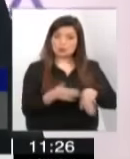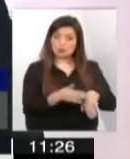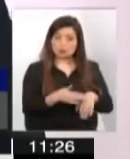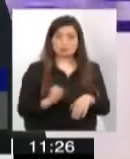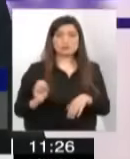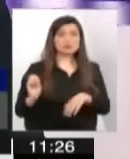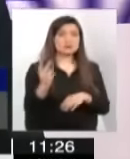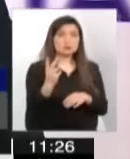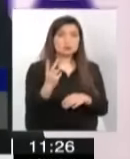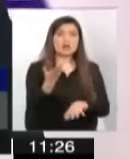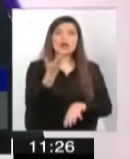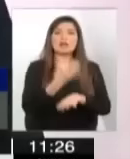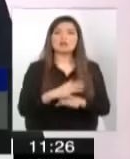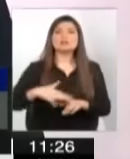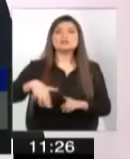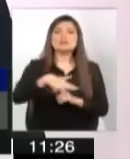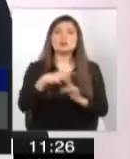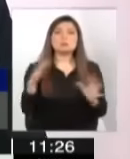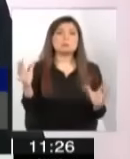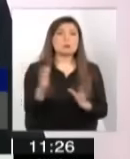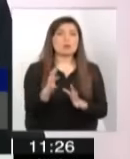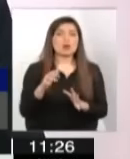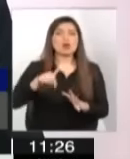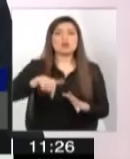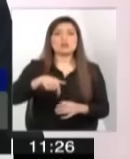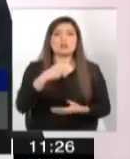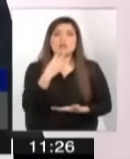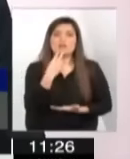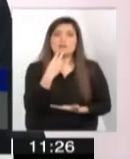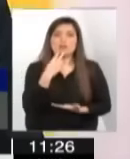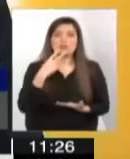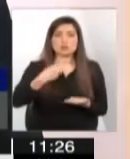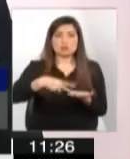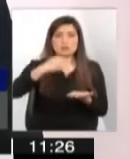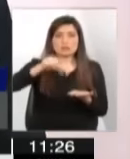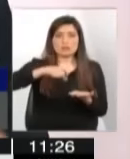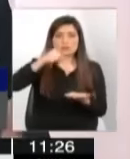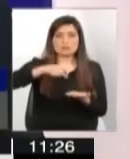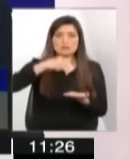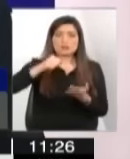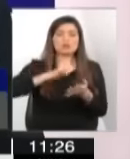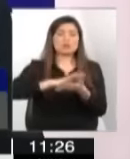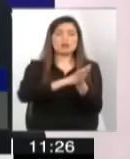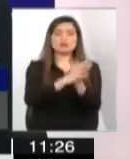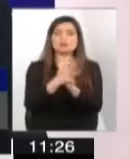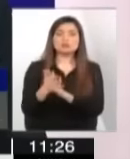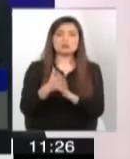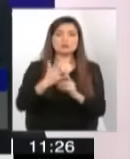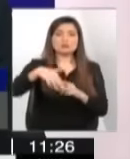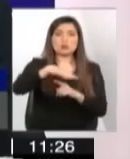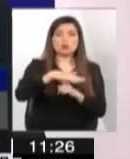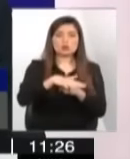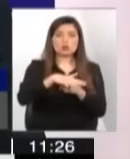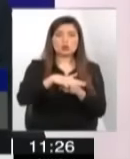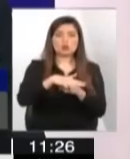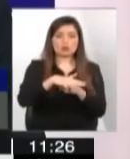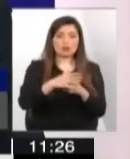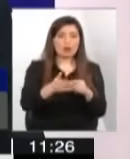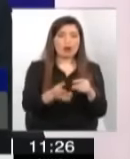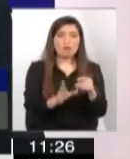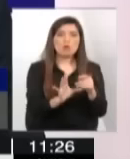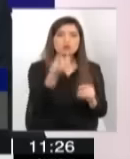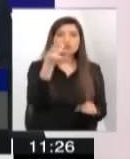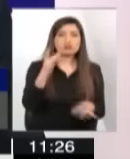tenemos una situación de emergencia que estamos viviendo hoy, 2016, dado toda esta situación que se ha levantado y tenemos que ver cómo